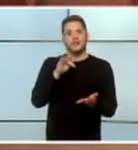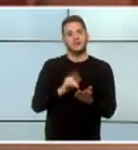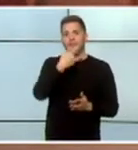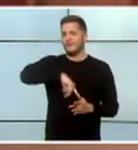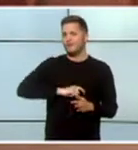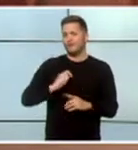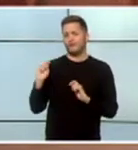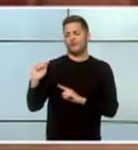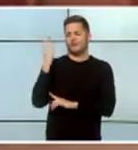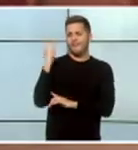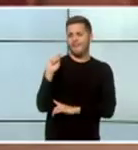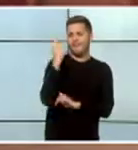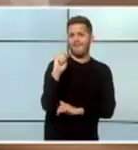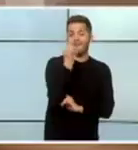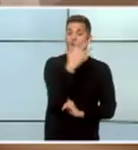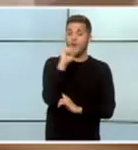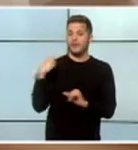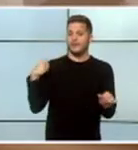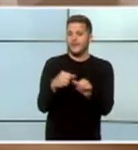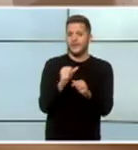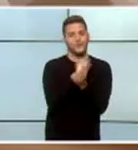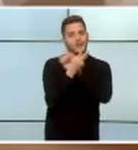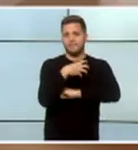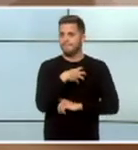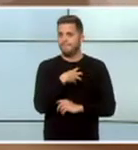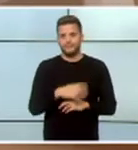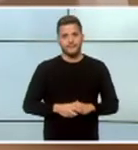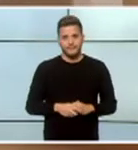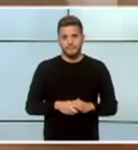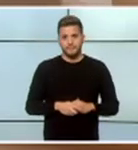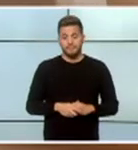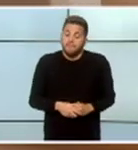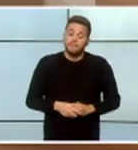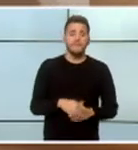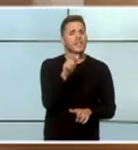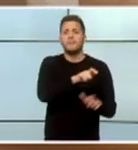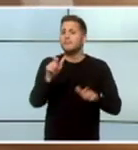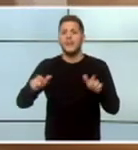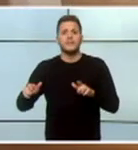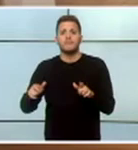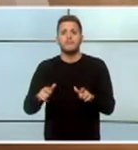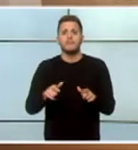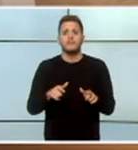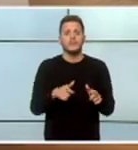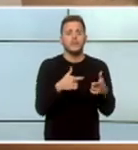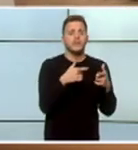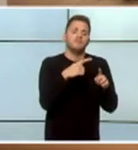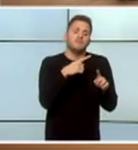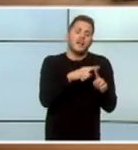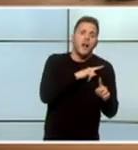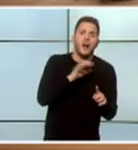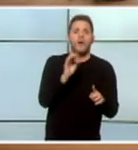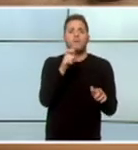conseguido... ...en estos 40 años... ...hay gente que desde los extremos... ...desde el insulto